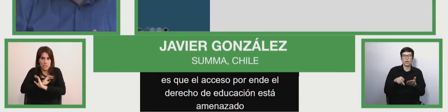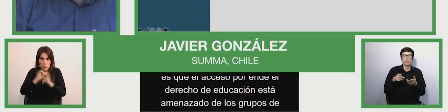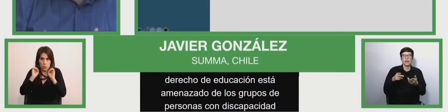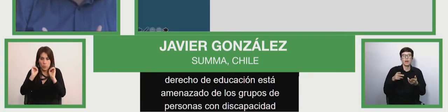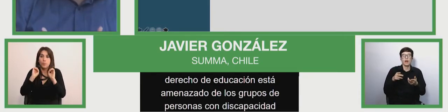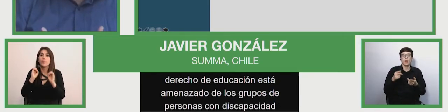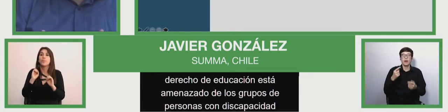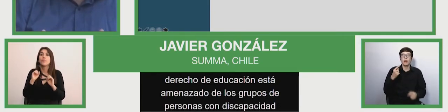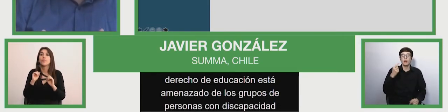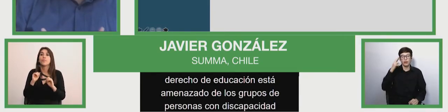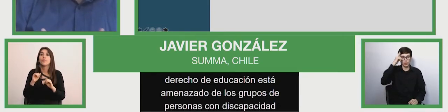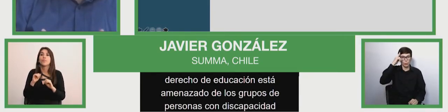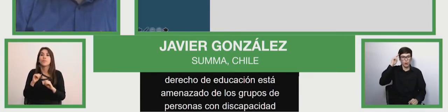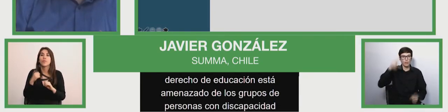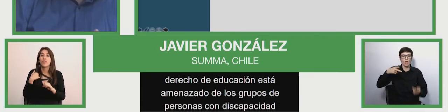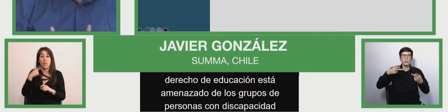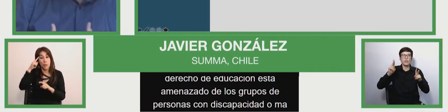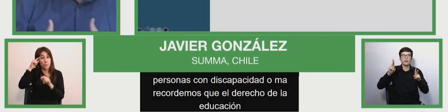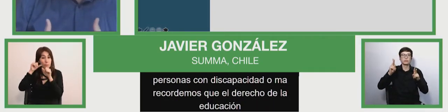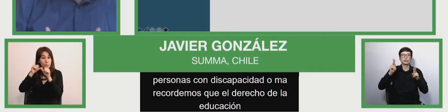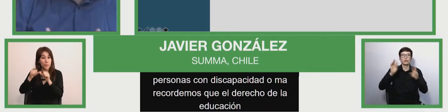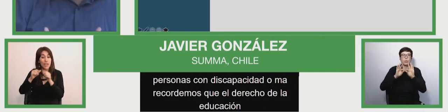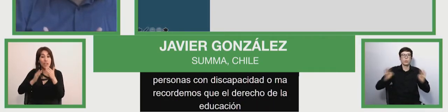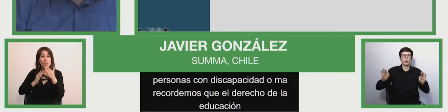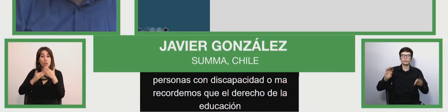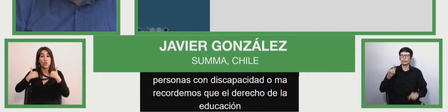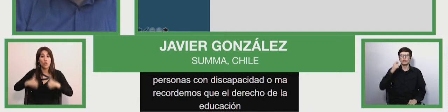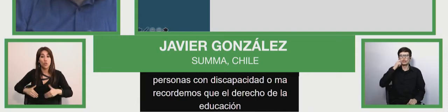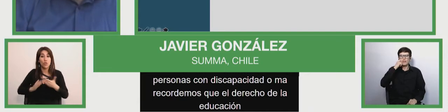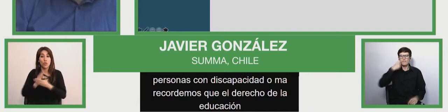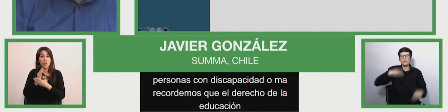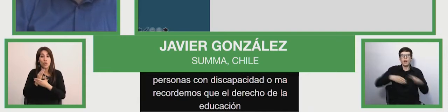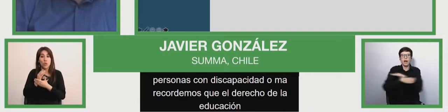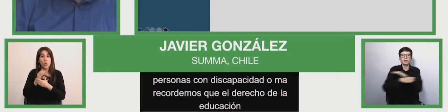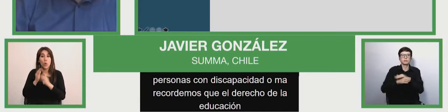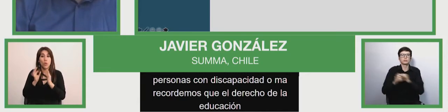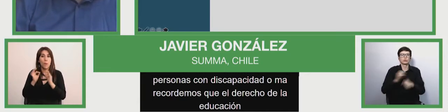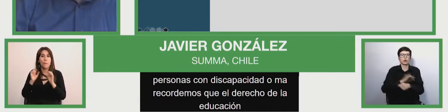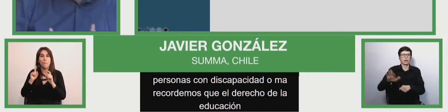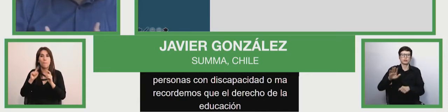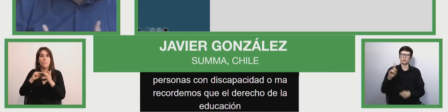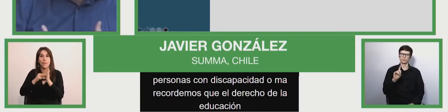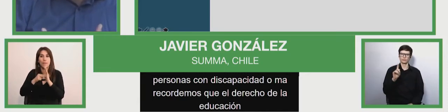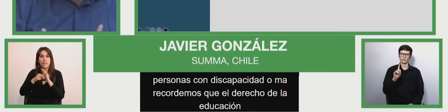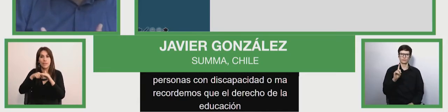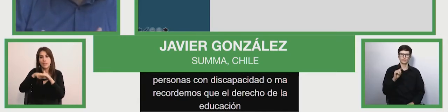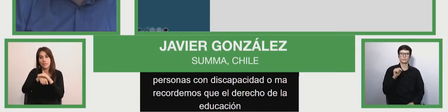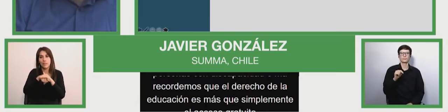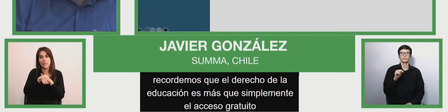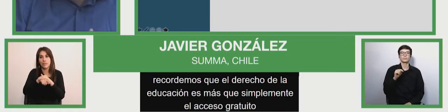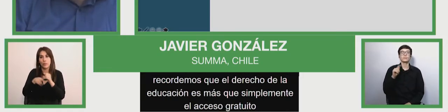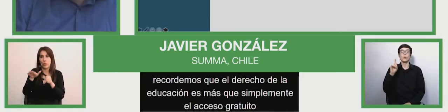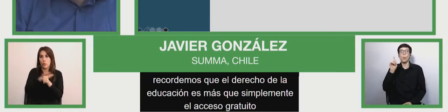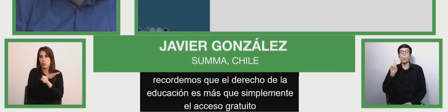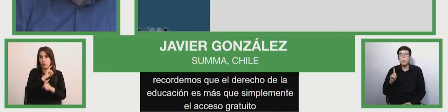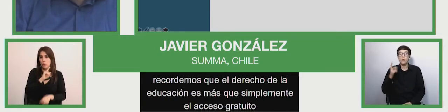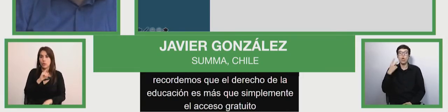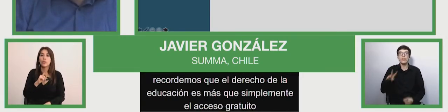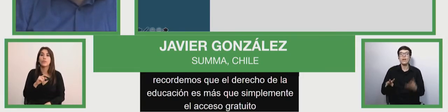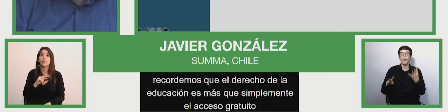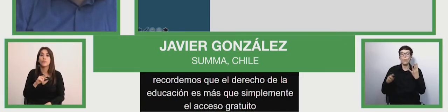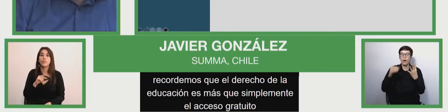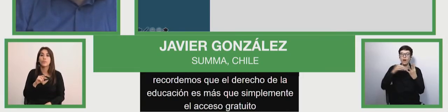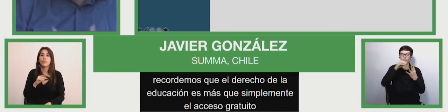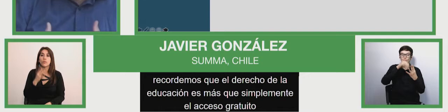más que simplemente el acceso gratuito. El acceso gratuito a la provisión es una de las cuatro dimensiones del